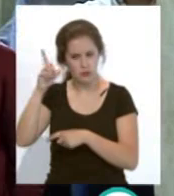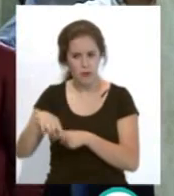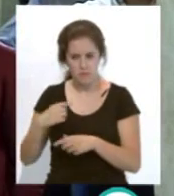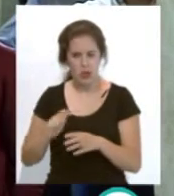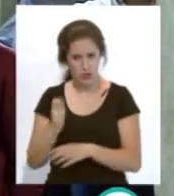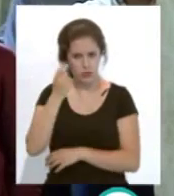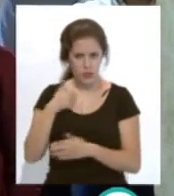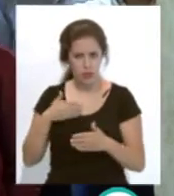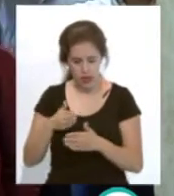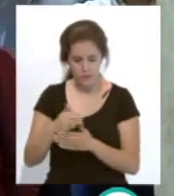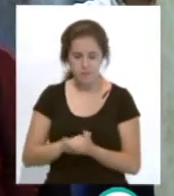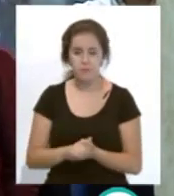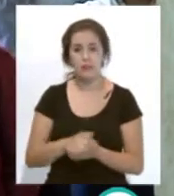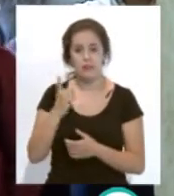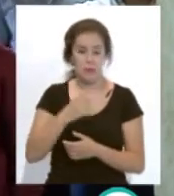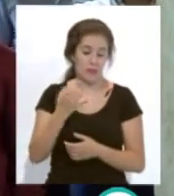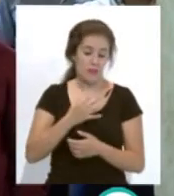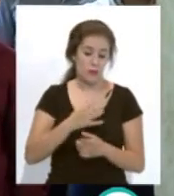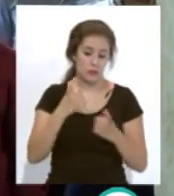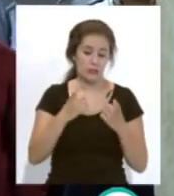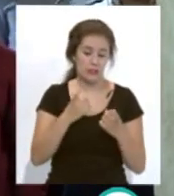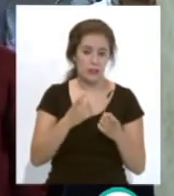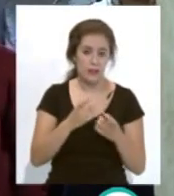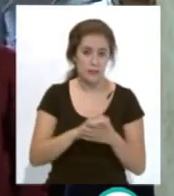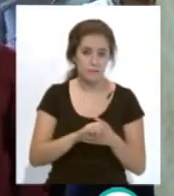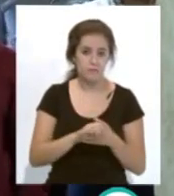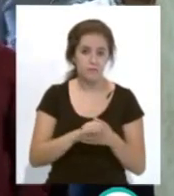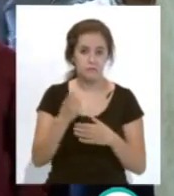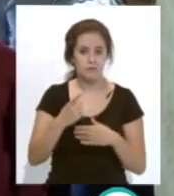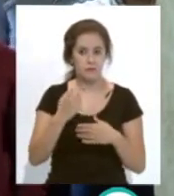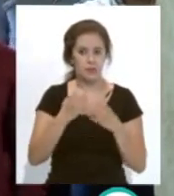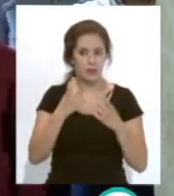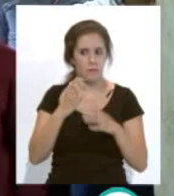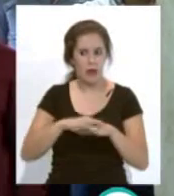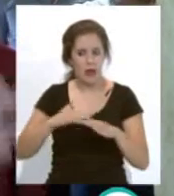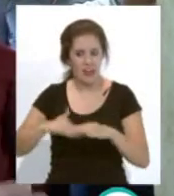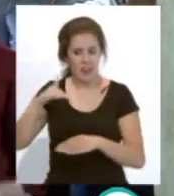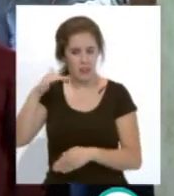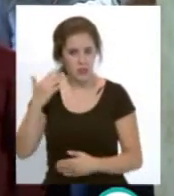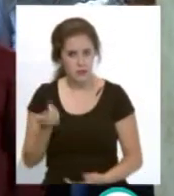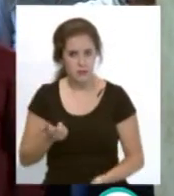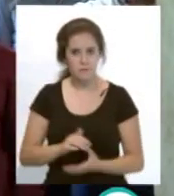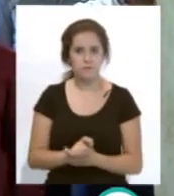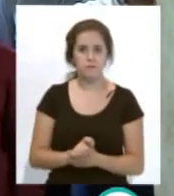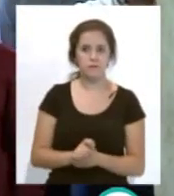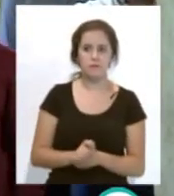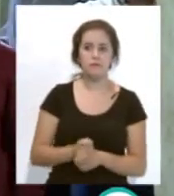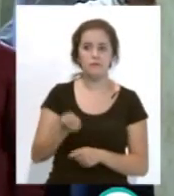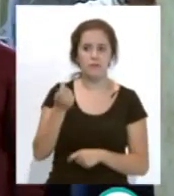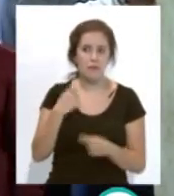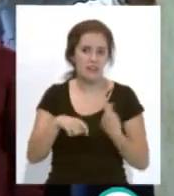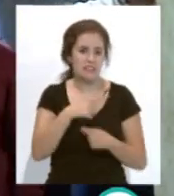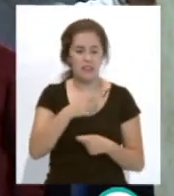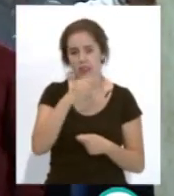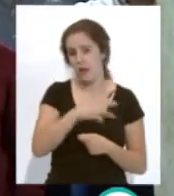de ahí tenemos que beber y tenemos que vender para crecer, la venta de Manu ha sido